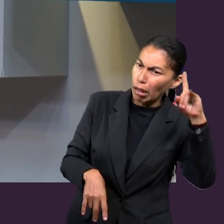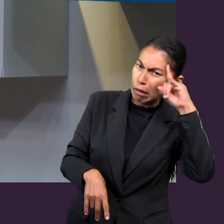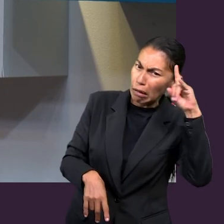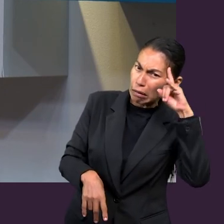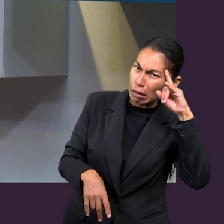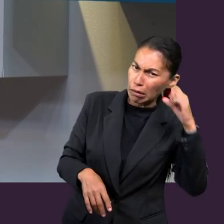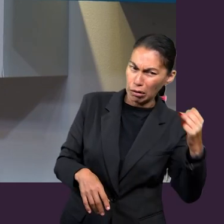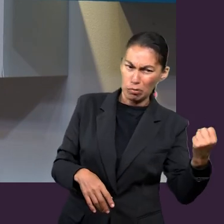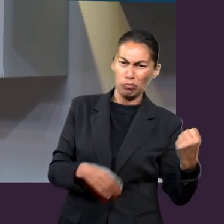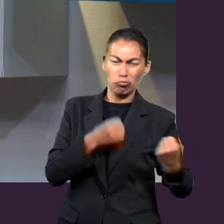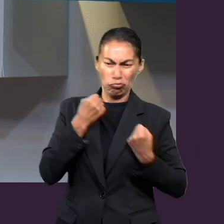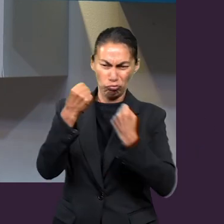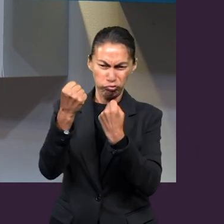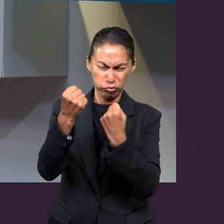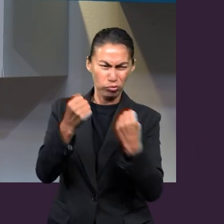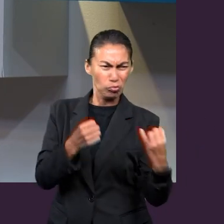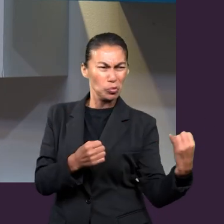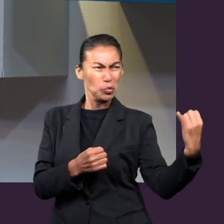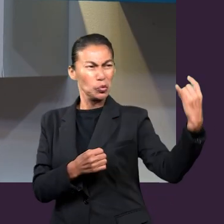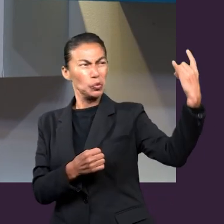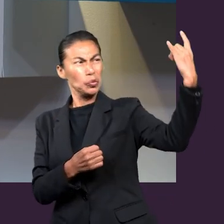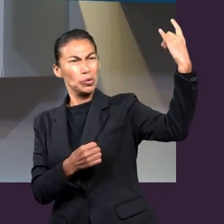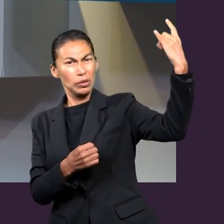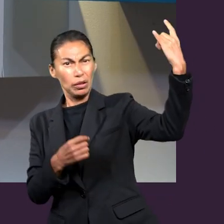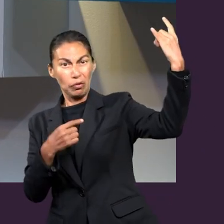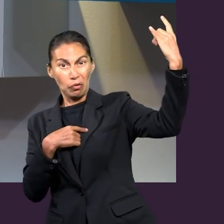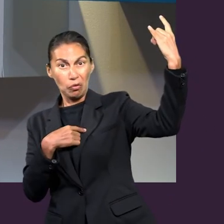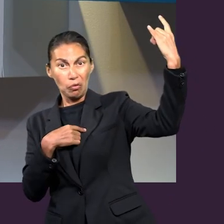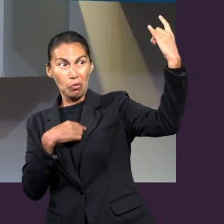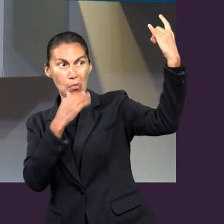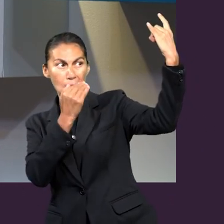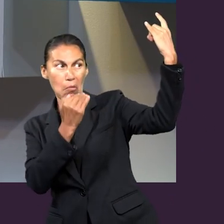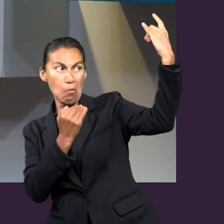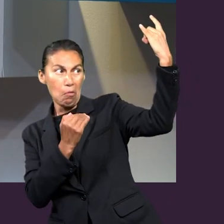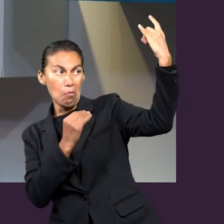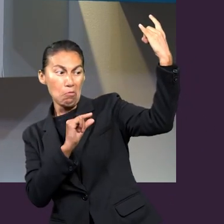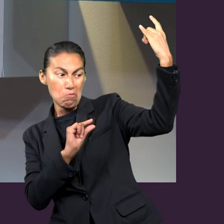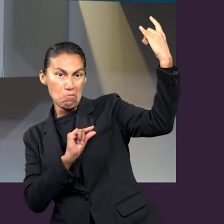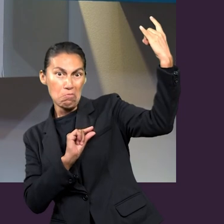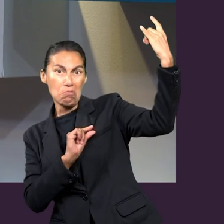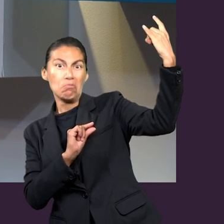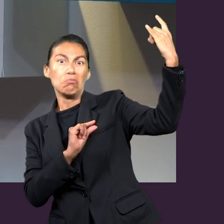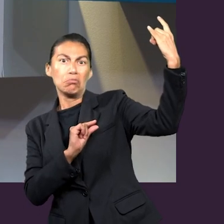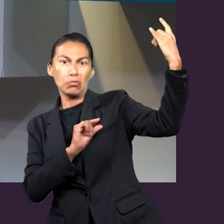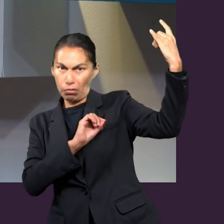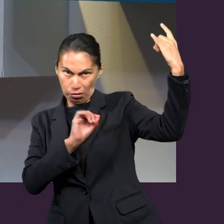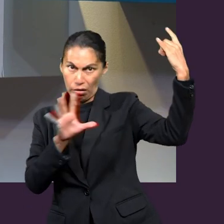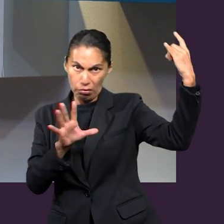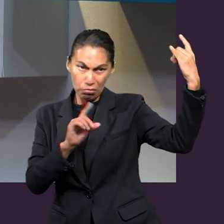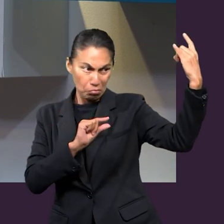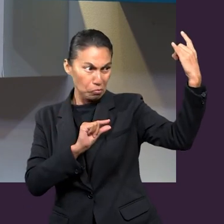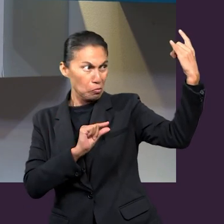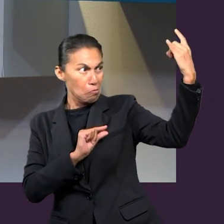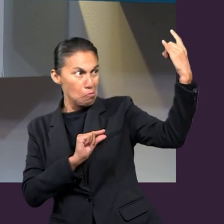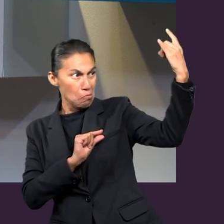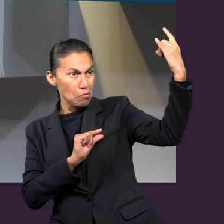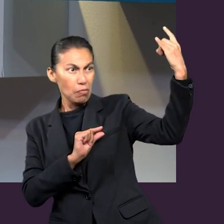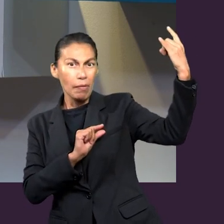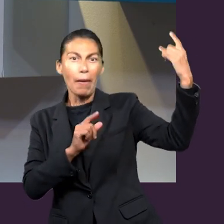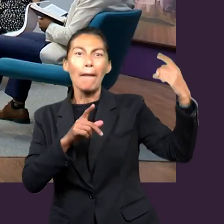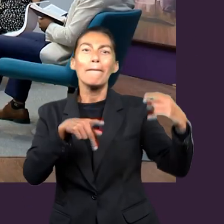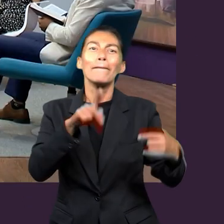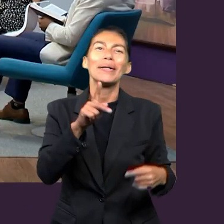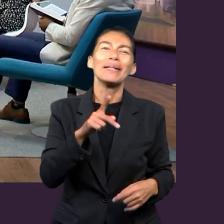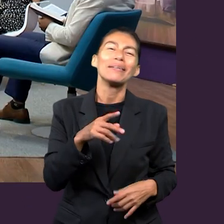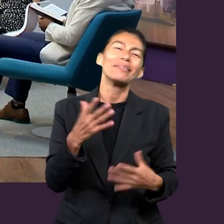Satanás es enorme comparado con la fuerza que nosotros podemos tener ante él. Eso está claro. Eso está